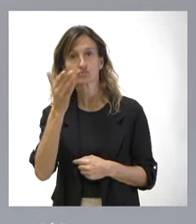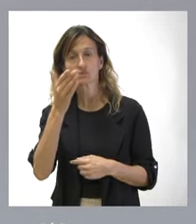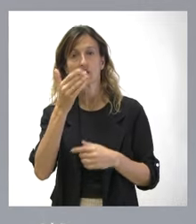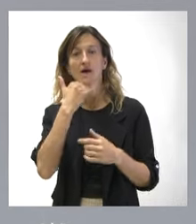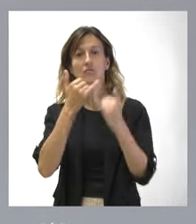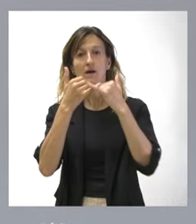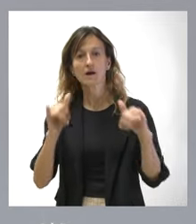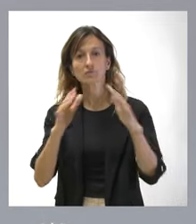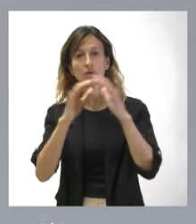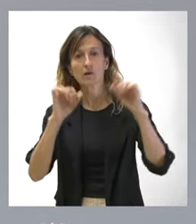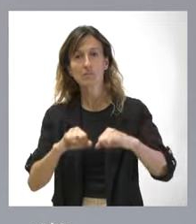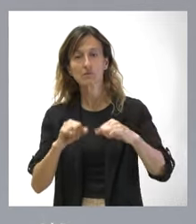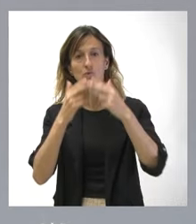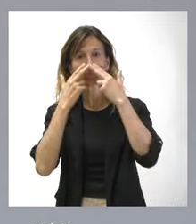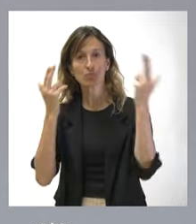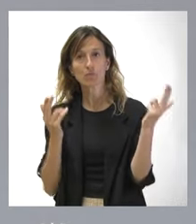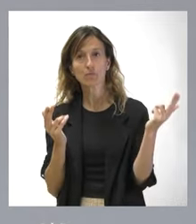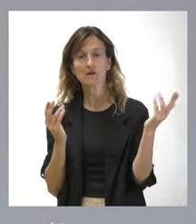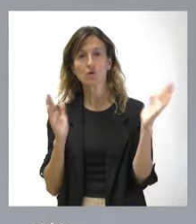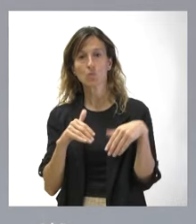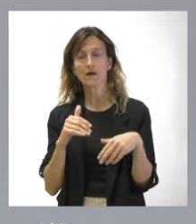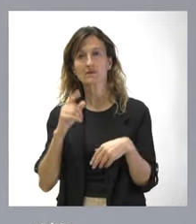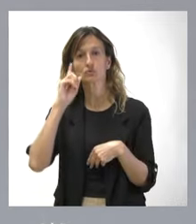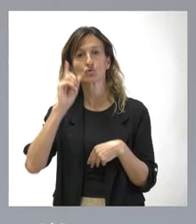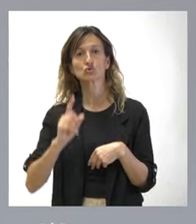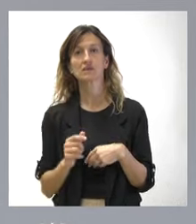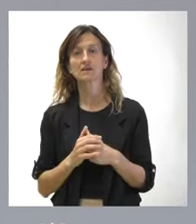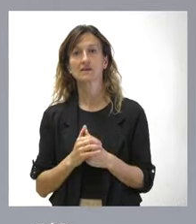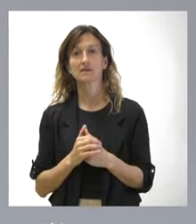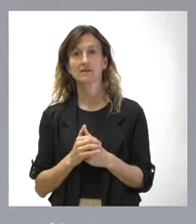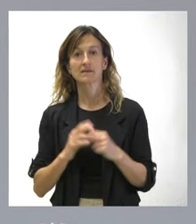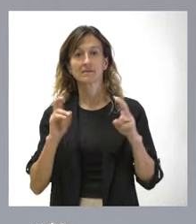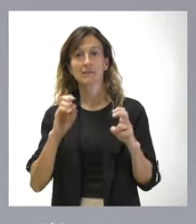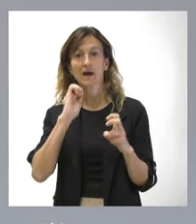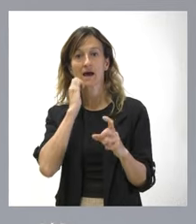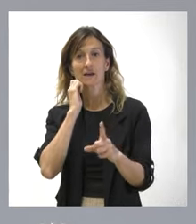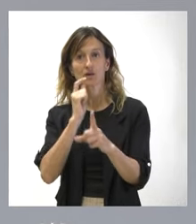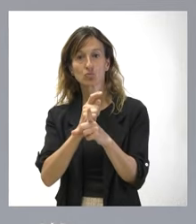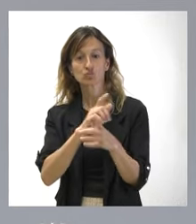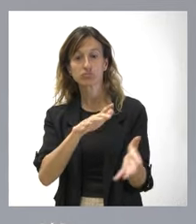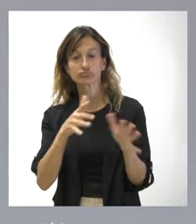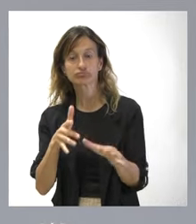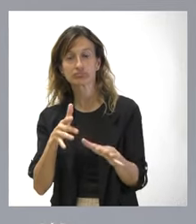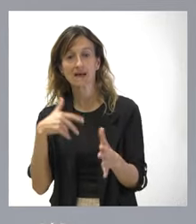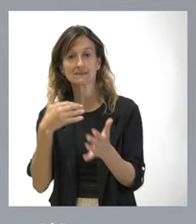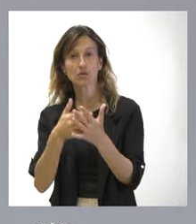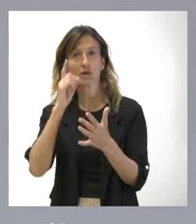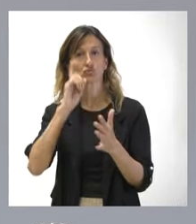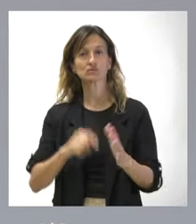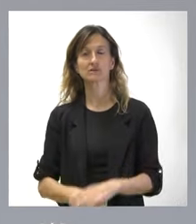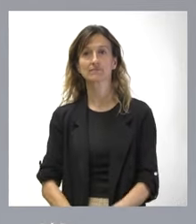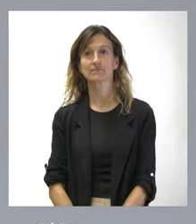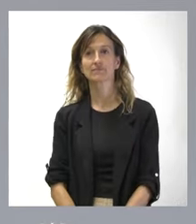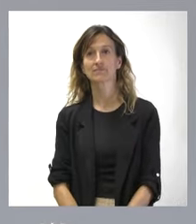aprobatorio público o de materialización de ese recurso en lo que sabemos hasta ahora. Es decir,